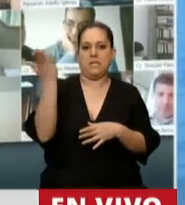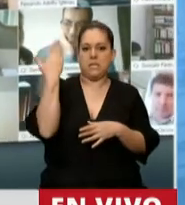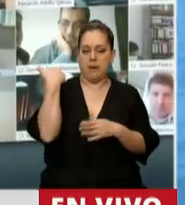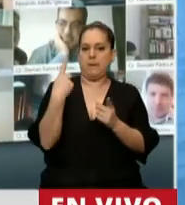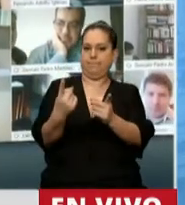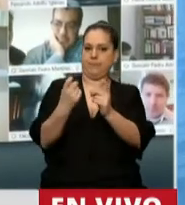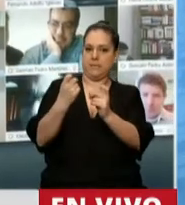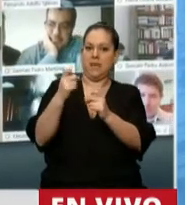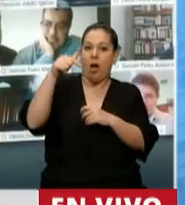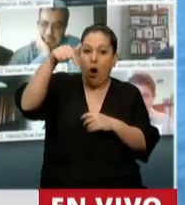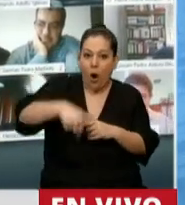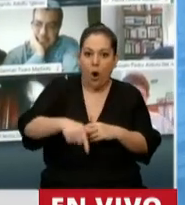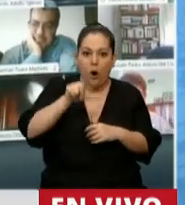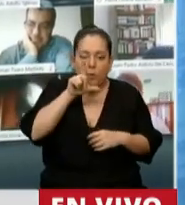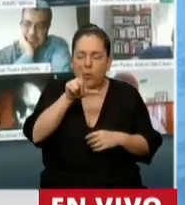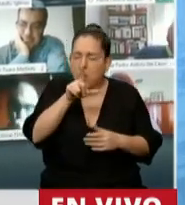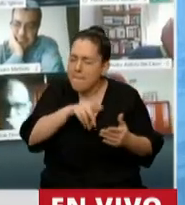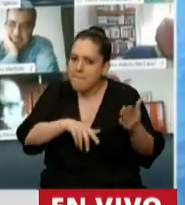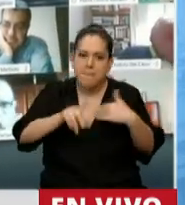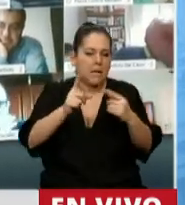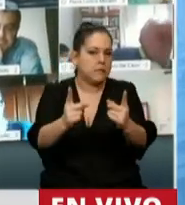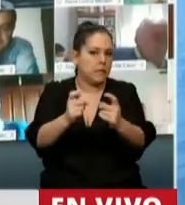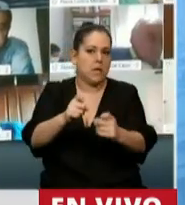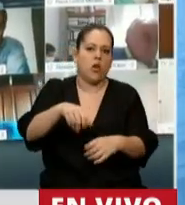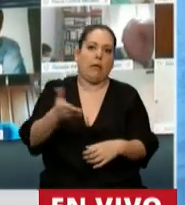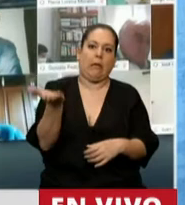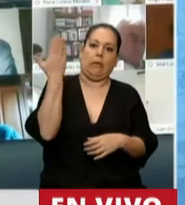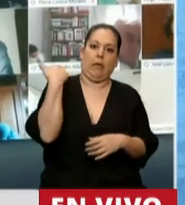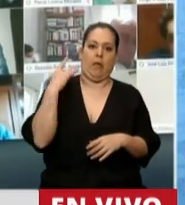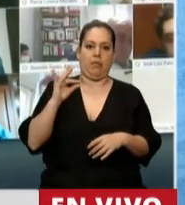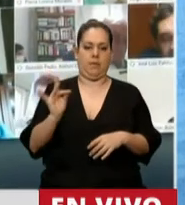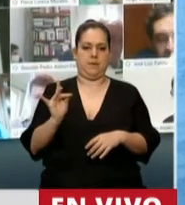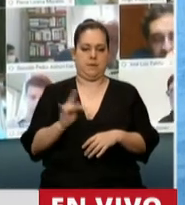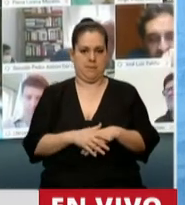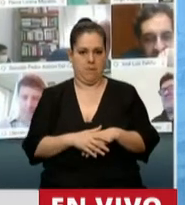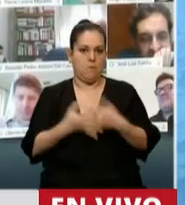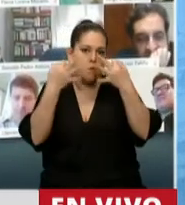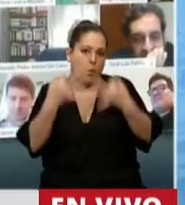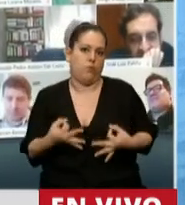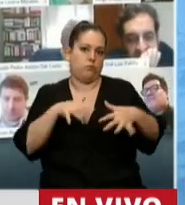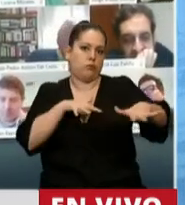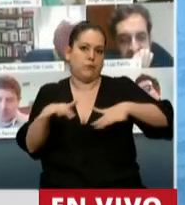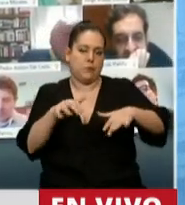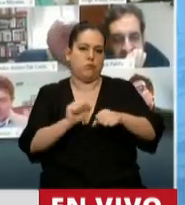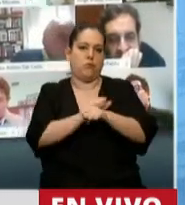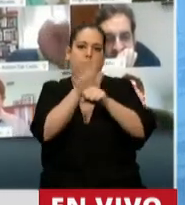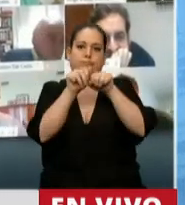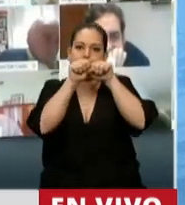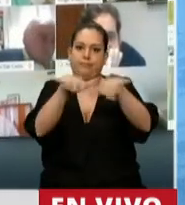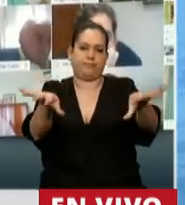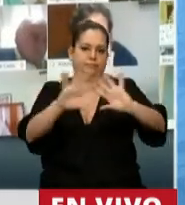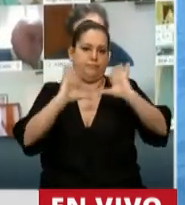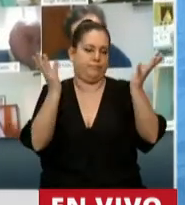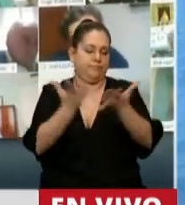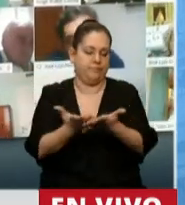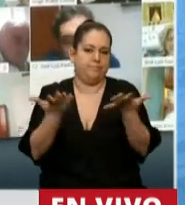en julio, es mucho más necesario de lo que era en diciembre, a vistas las consecuencias de la pandemia. Así